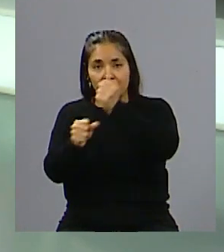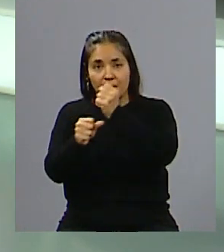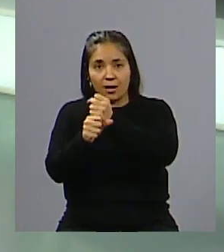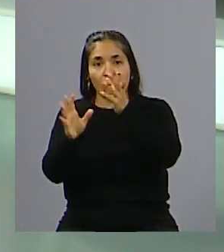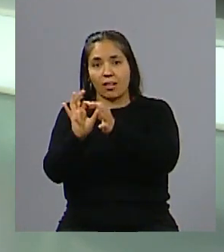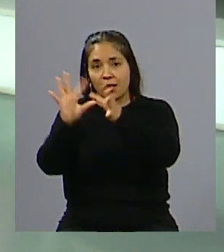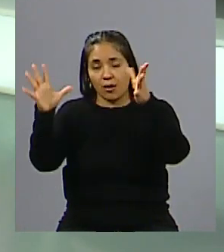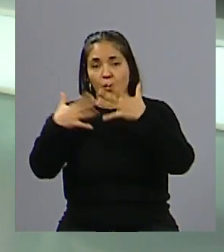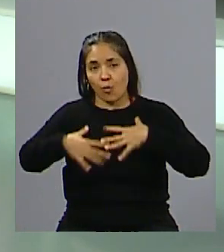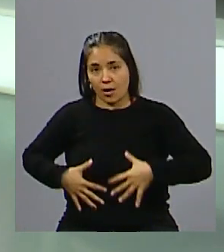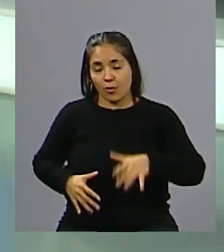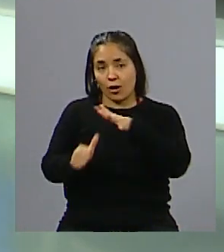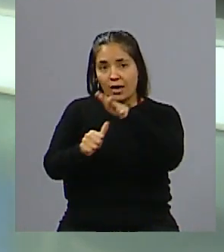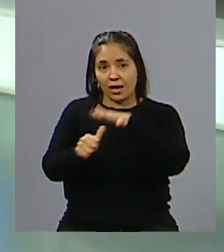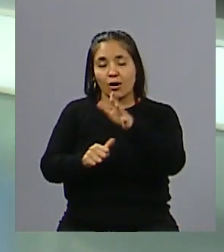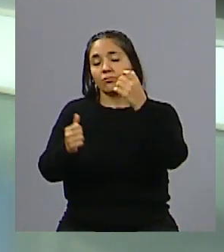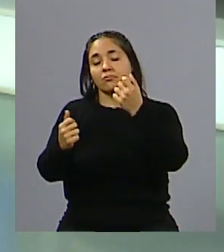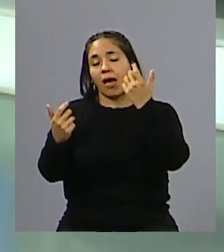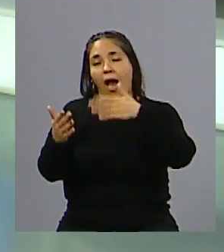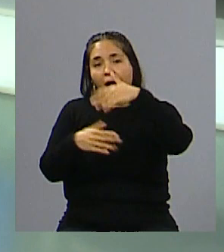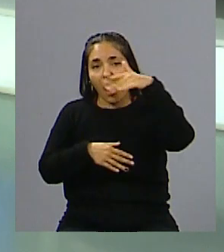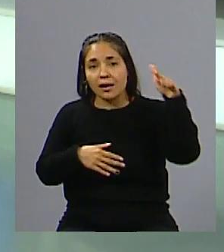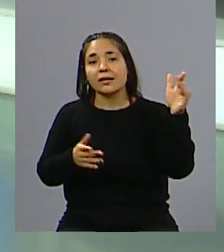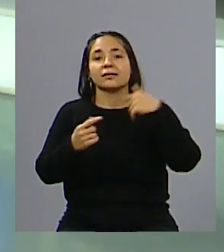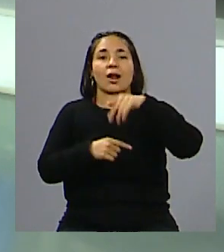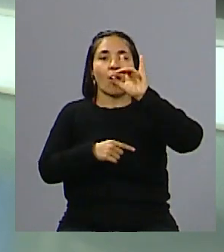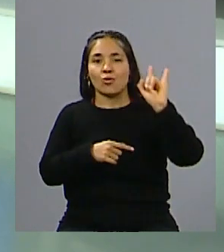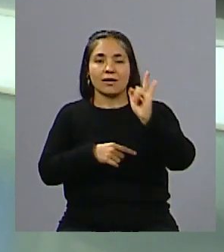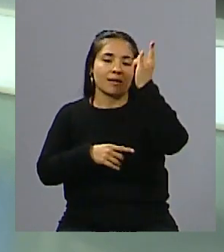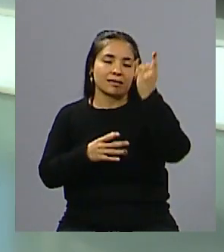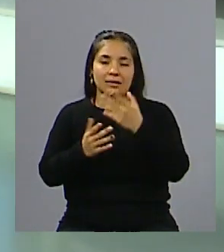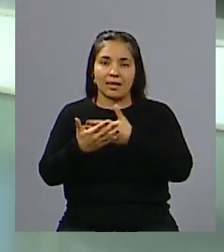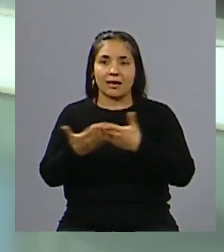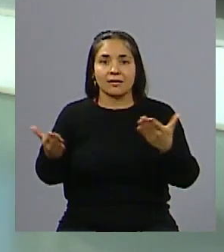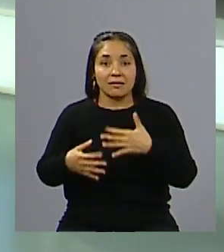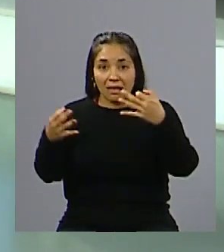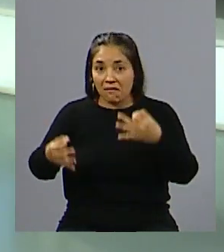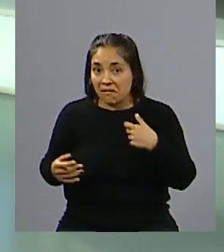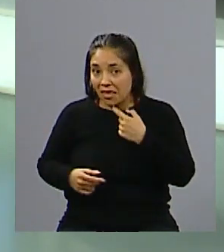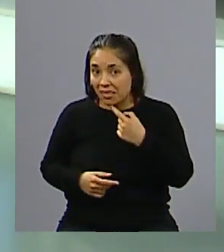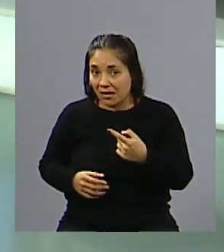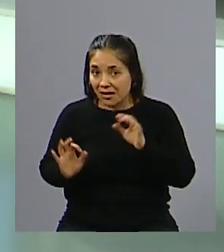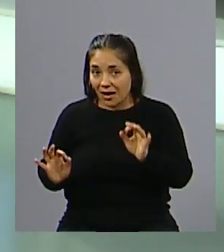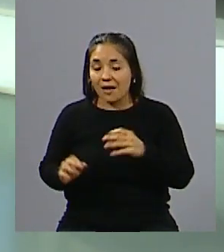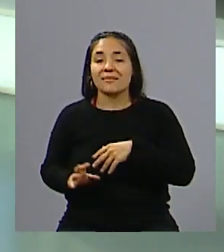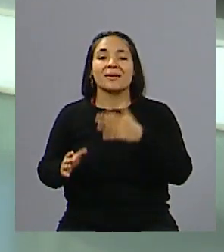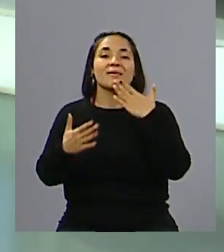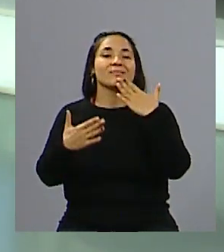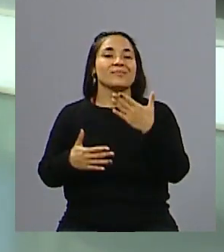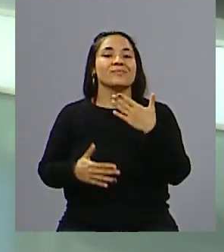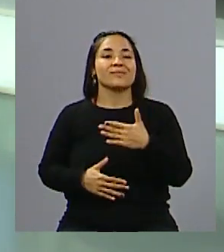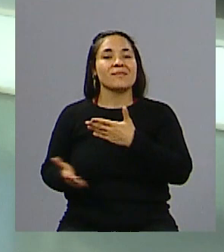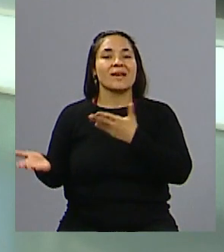Libres, Cuerpos, Géneros, Prácticas Artísticas y Proyectuales de la Uncuyo. No sé si lo dije bien. Silvina, bienvenida, ¿cómo estás?